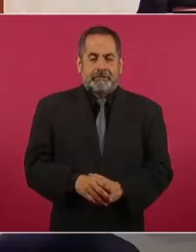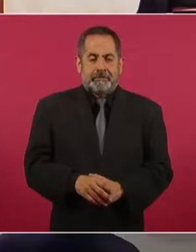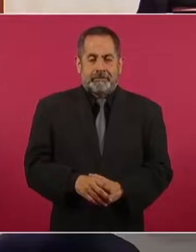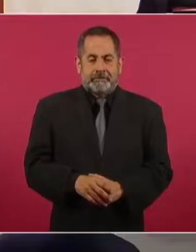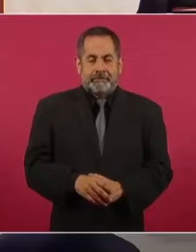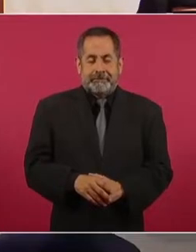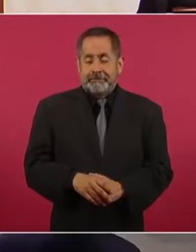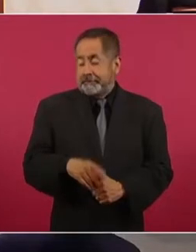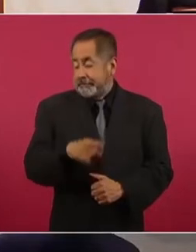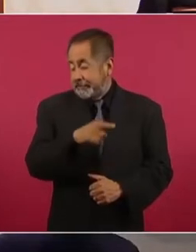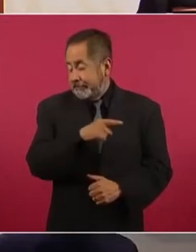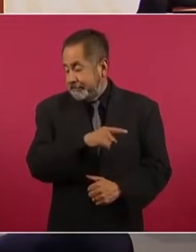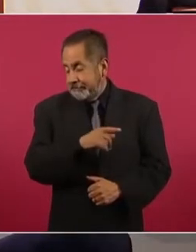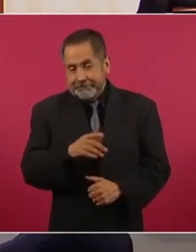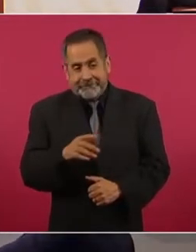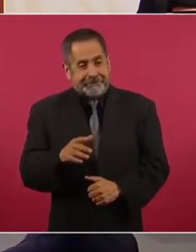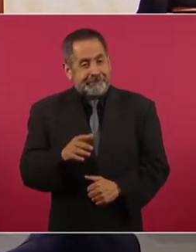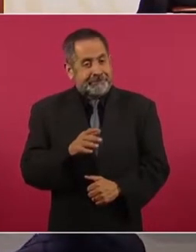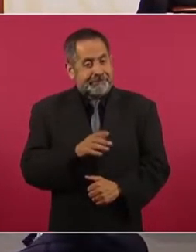No, es...